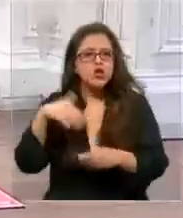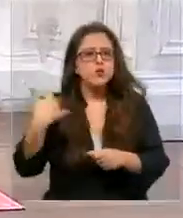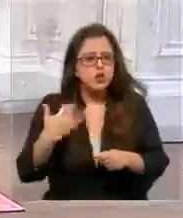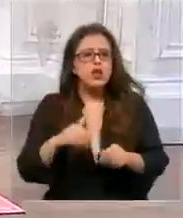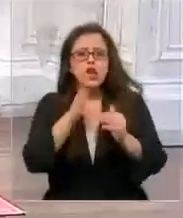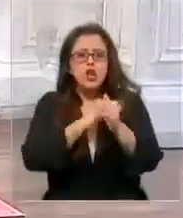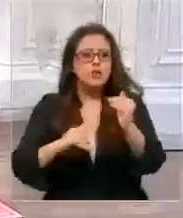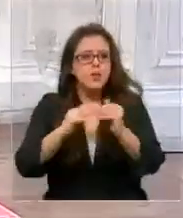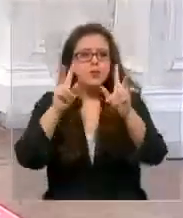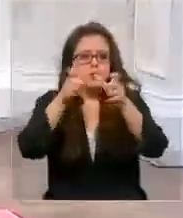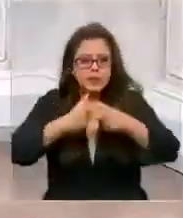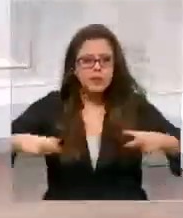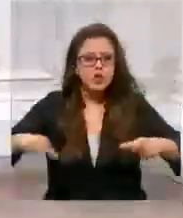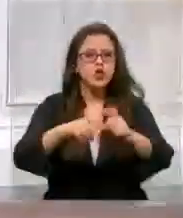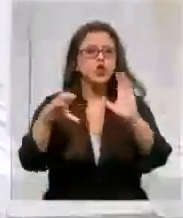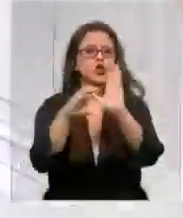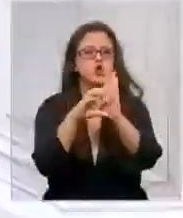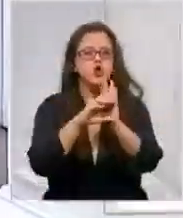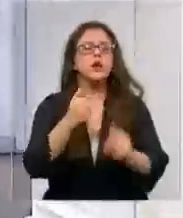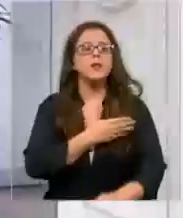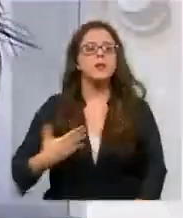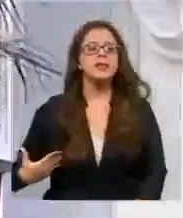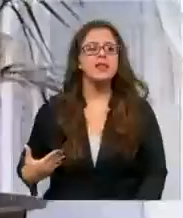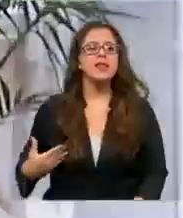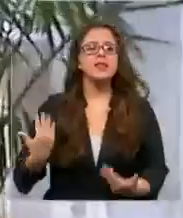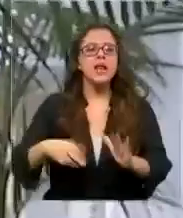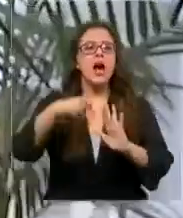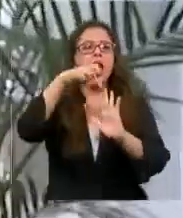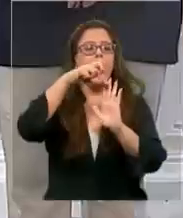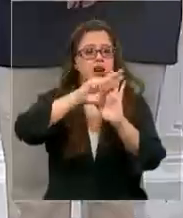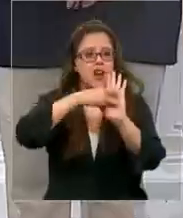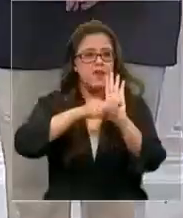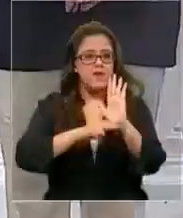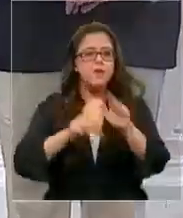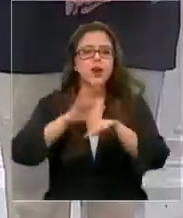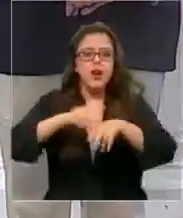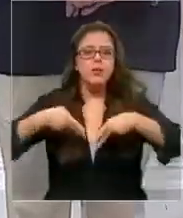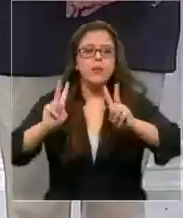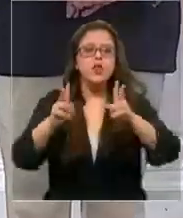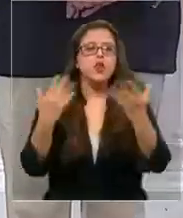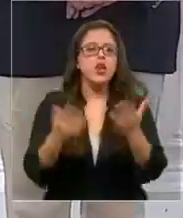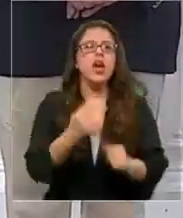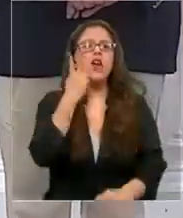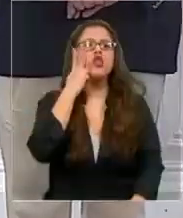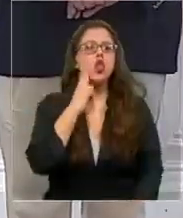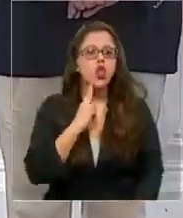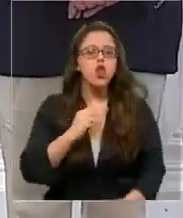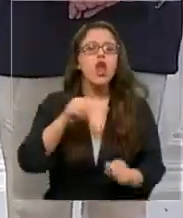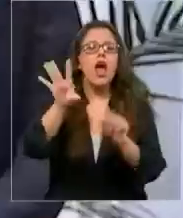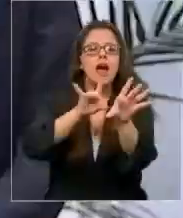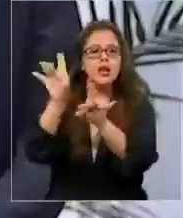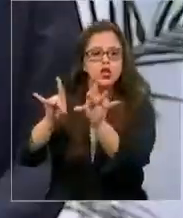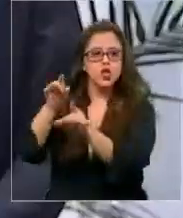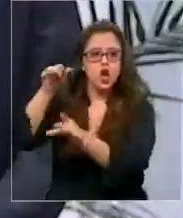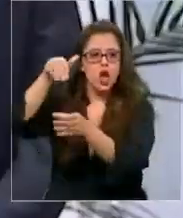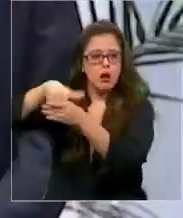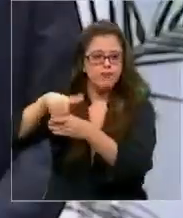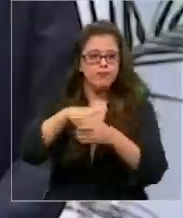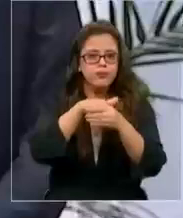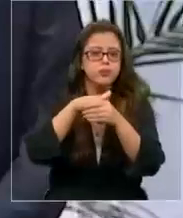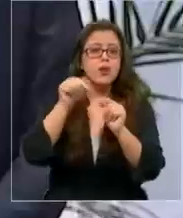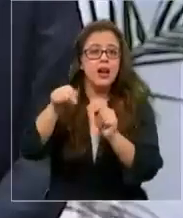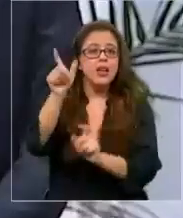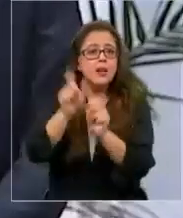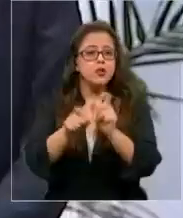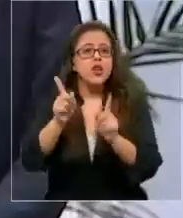sesionará la convención constitucional, el presidente promulgó la reforma que permitió ampliar a dos días las elecciones. Y los ciudadanos